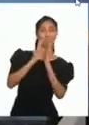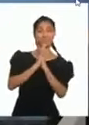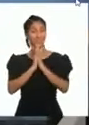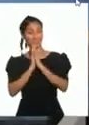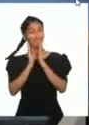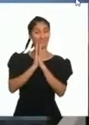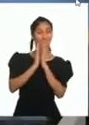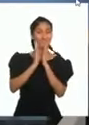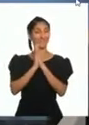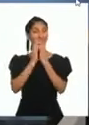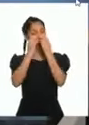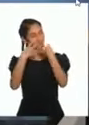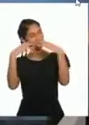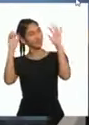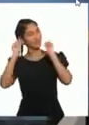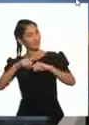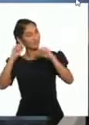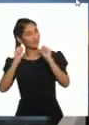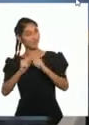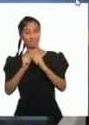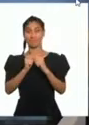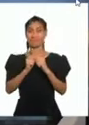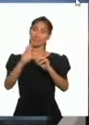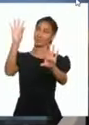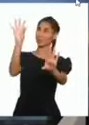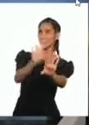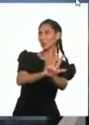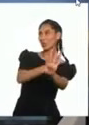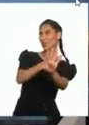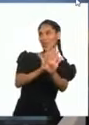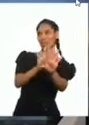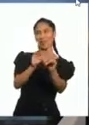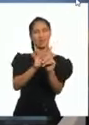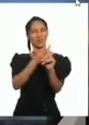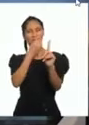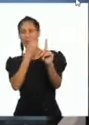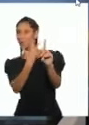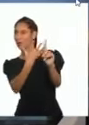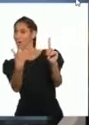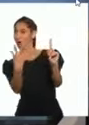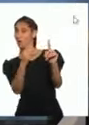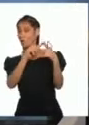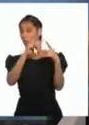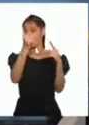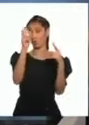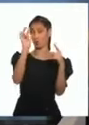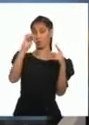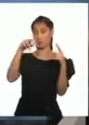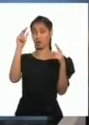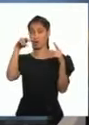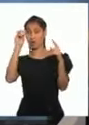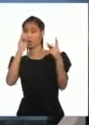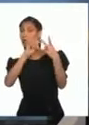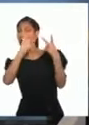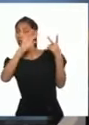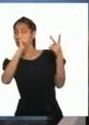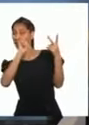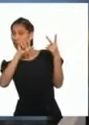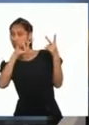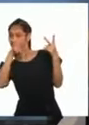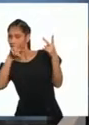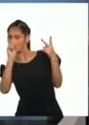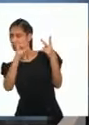¡Claro! Música como la que hacen Don Armando y Don Catalino con el clarín